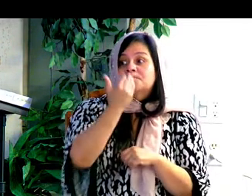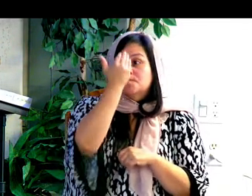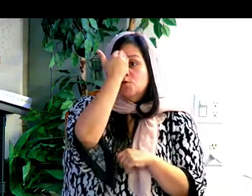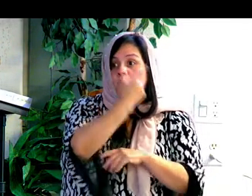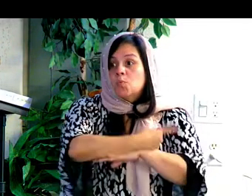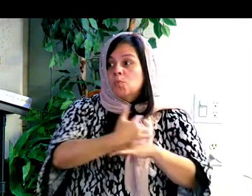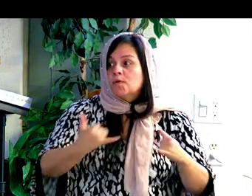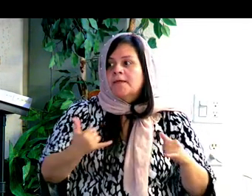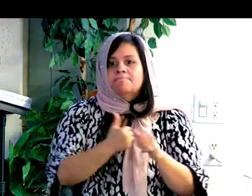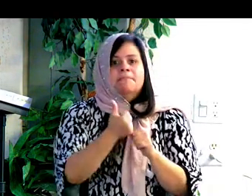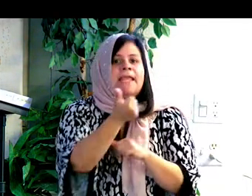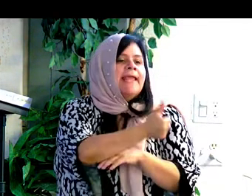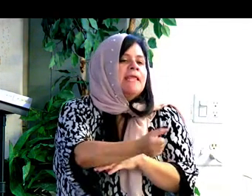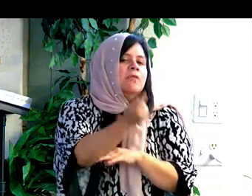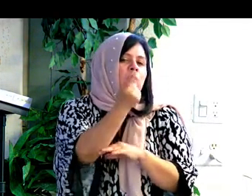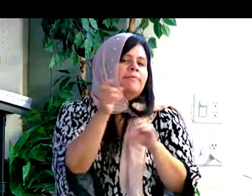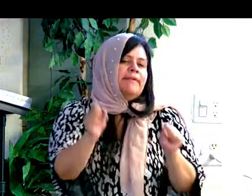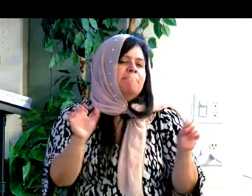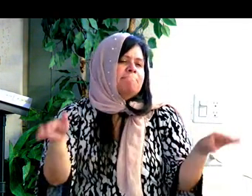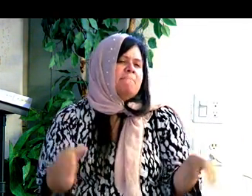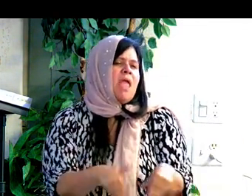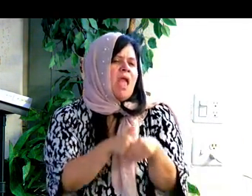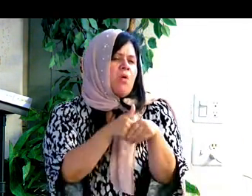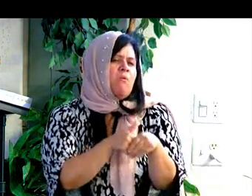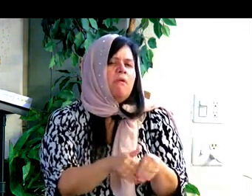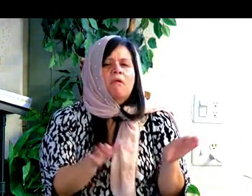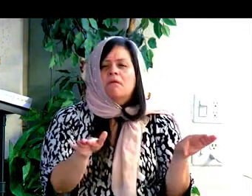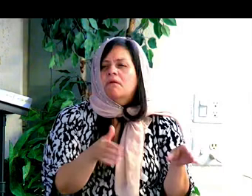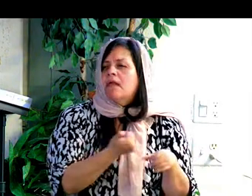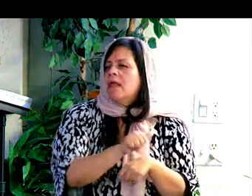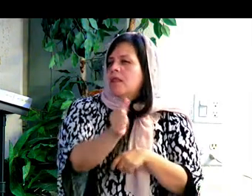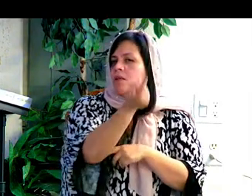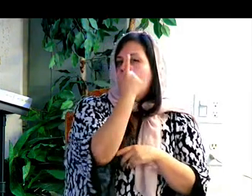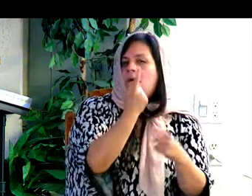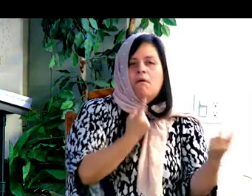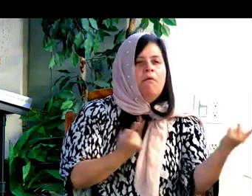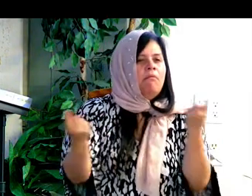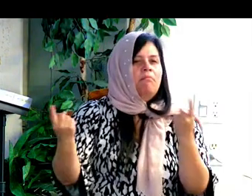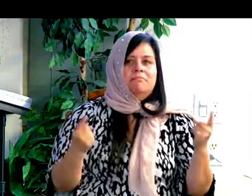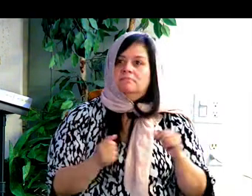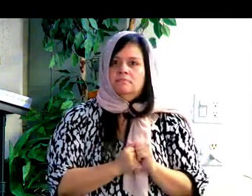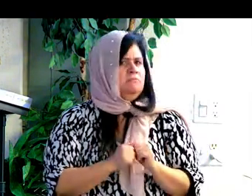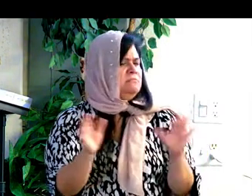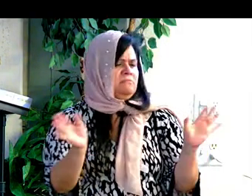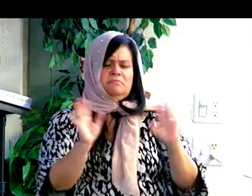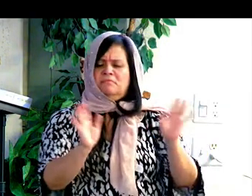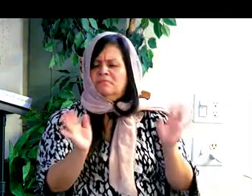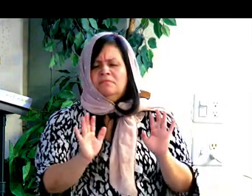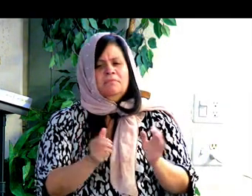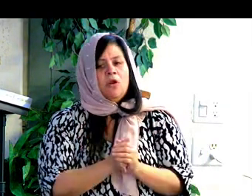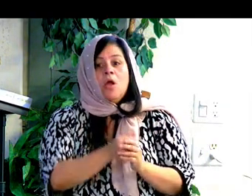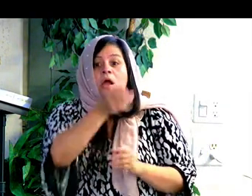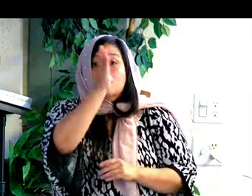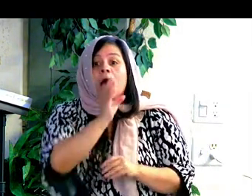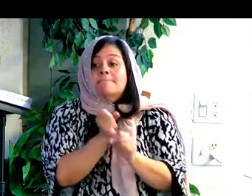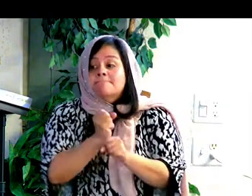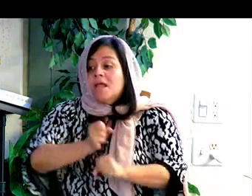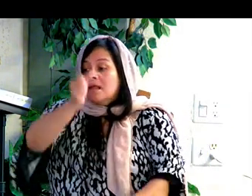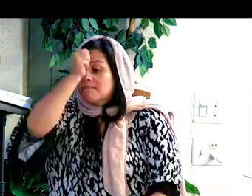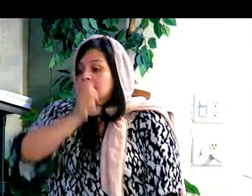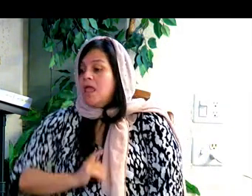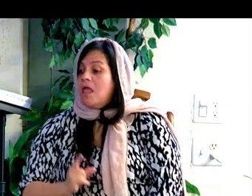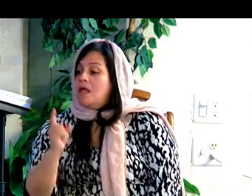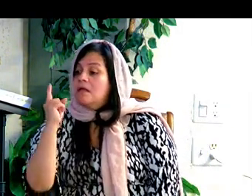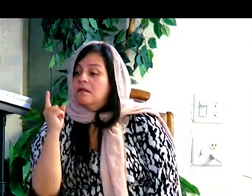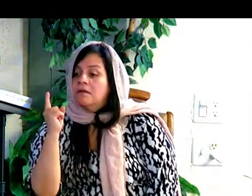anybody can marry anybody, but God created us male and female. Yo sé que hoy en día hay personas que dicen